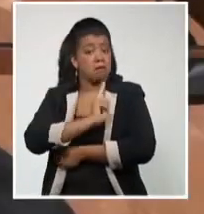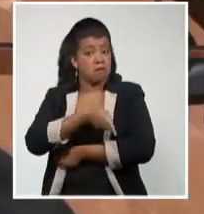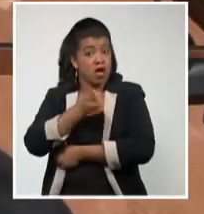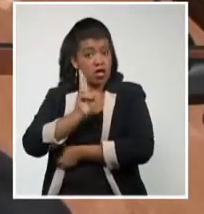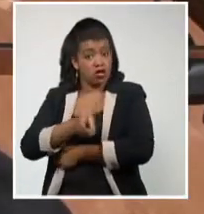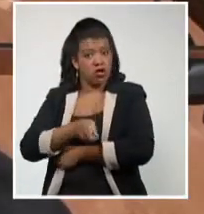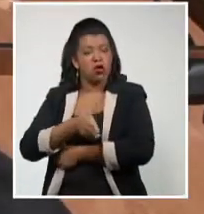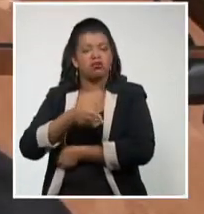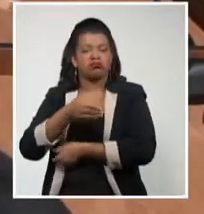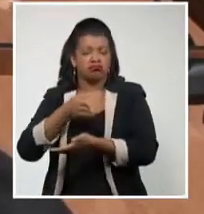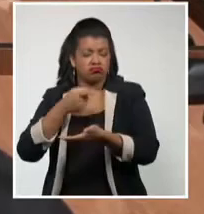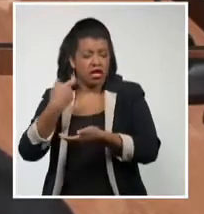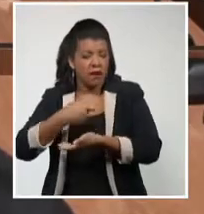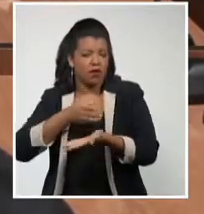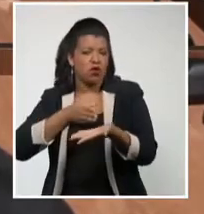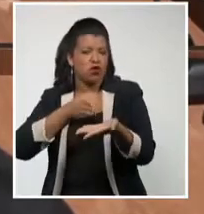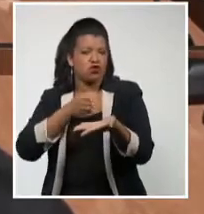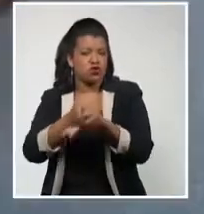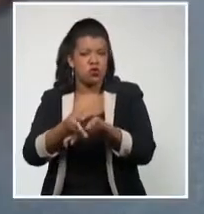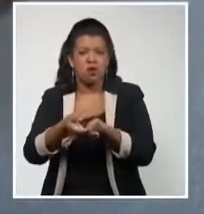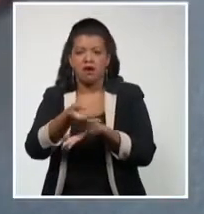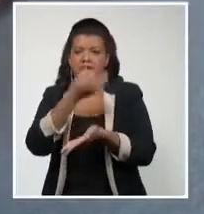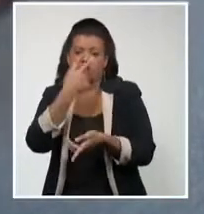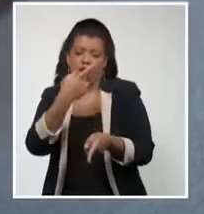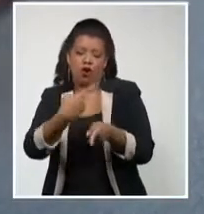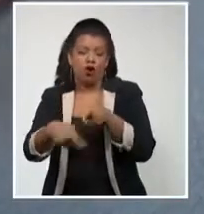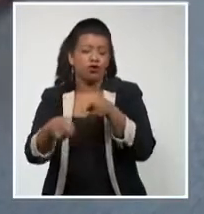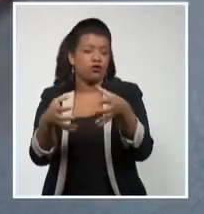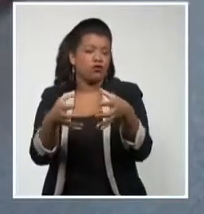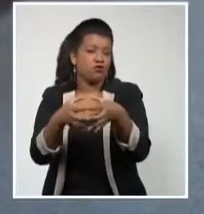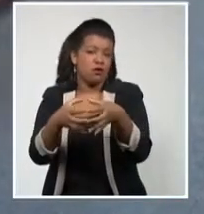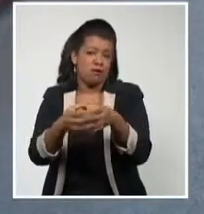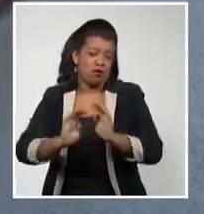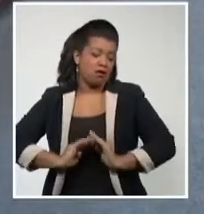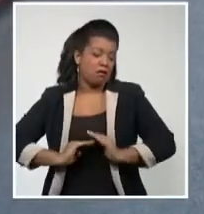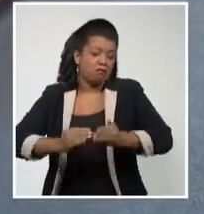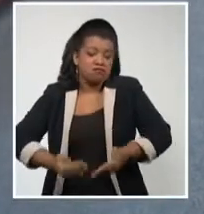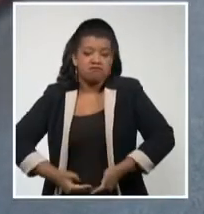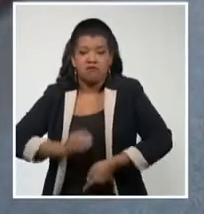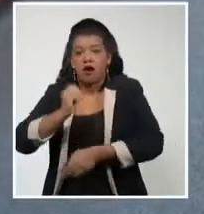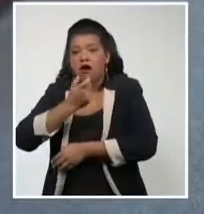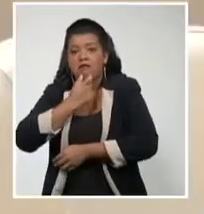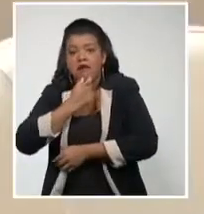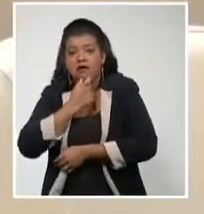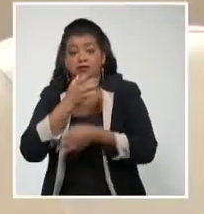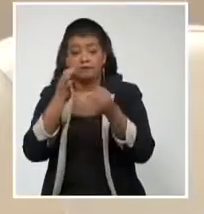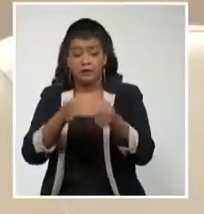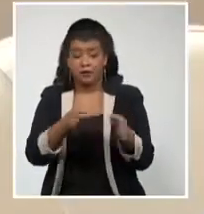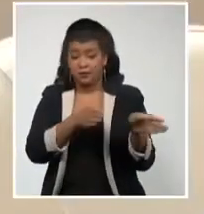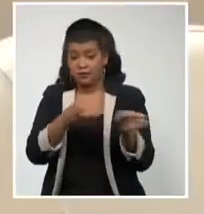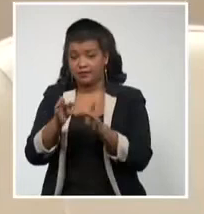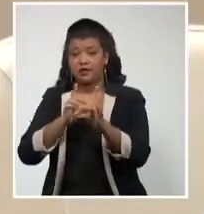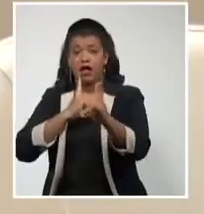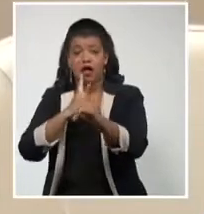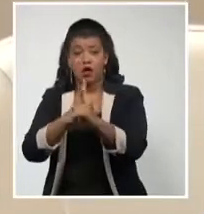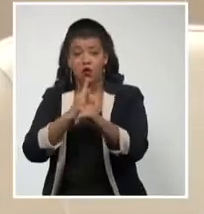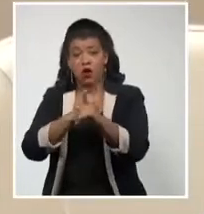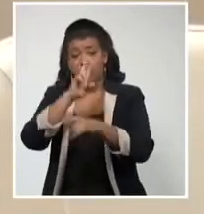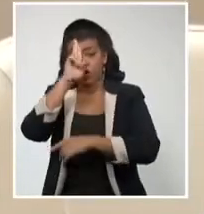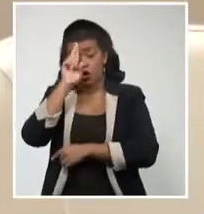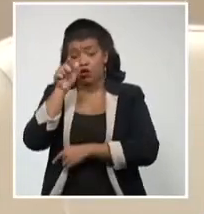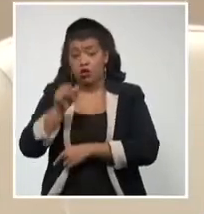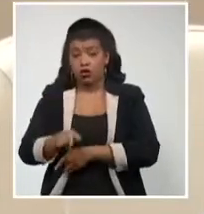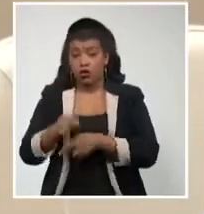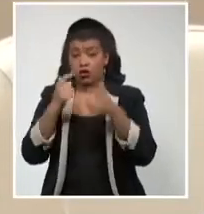uso del Nasaferon a otros grupos vulnerables. Como es habitual en cada uno de estos encuentros, el doctor en ciencias Raúl